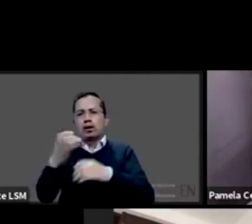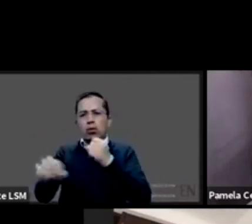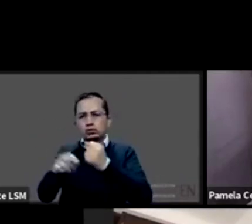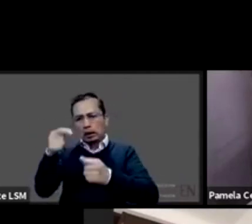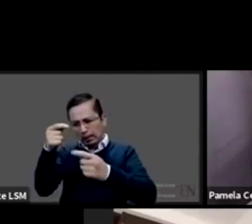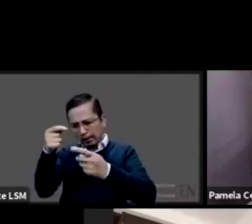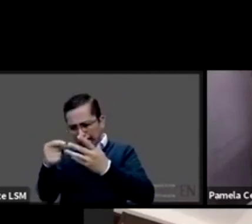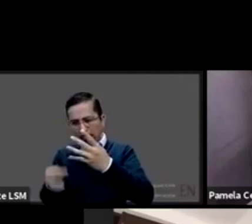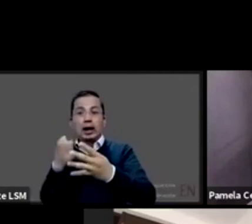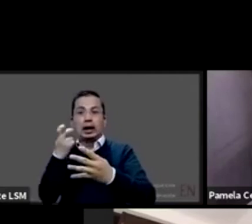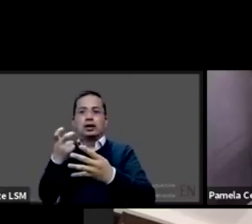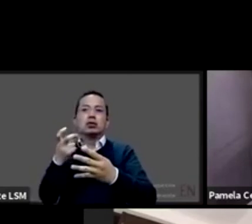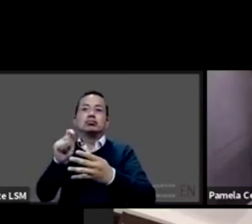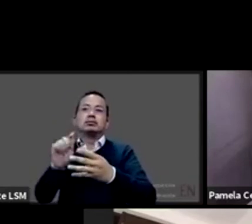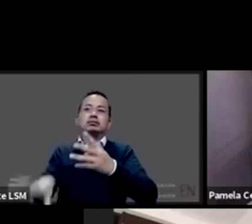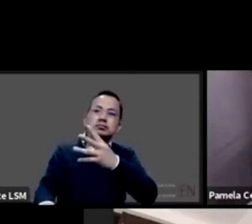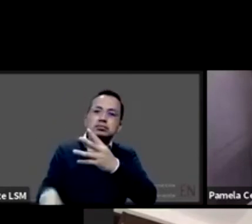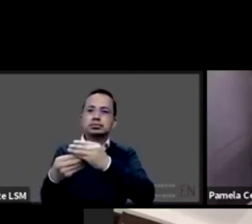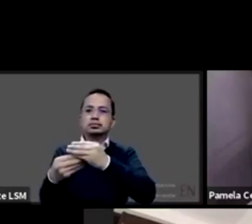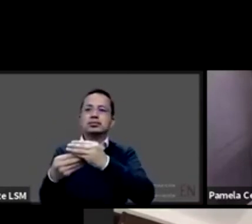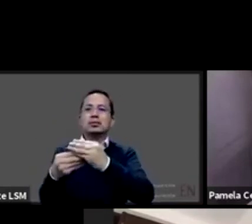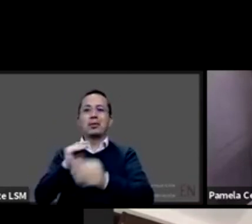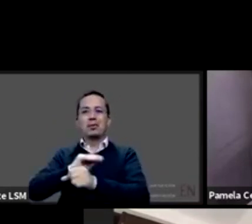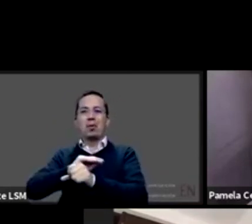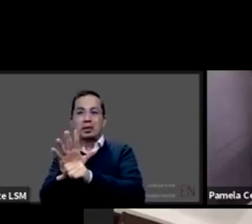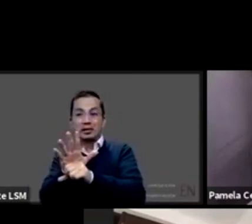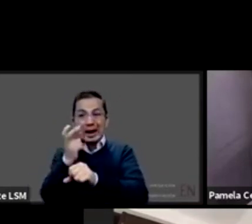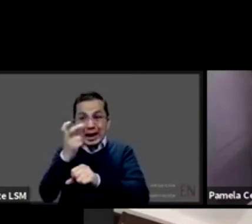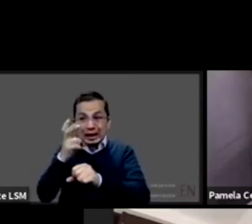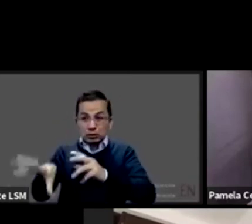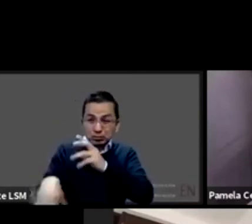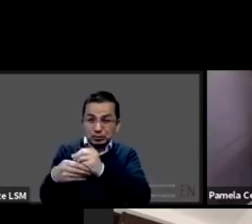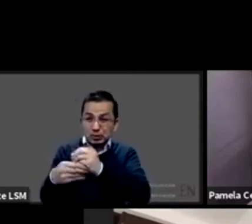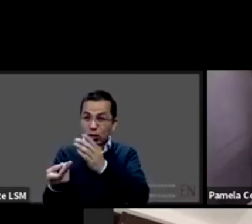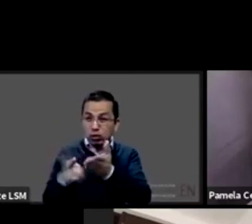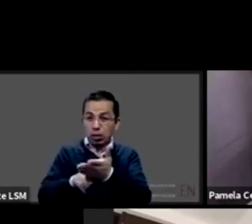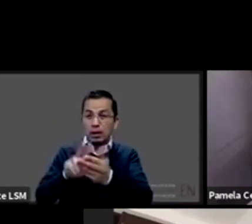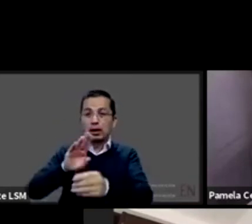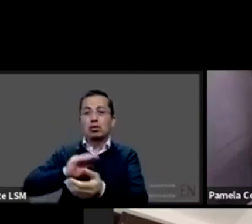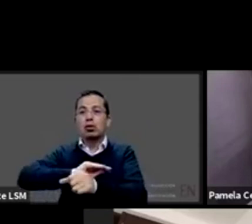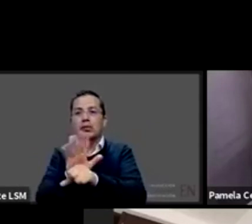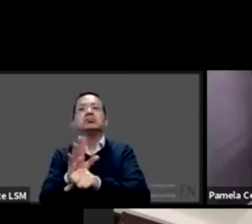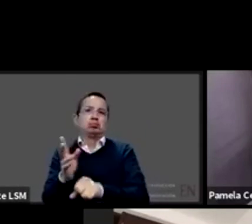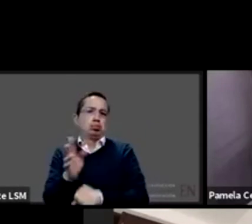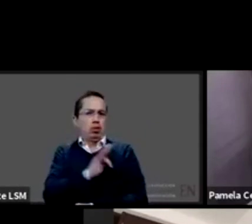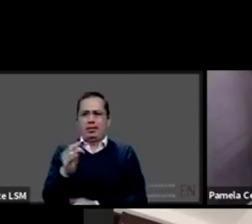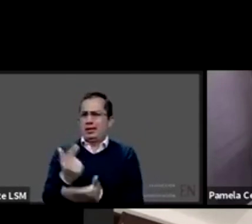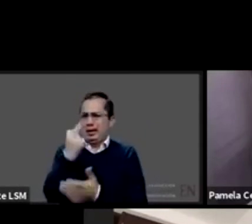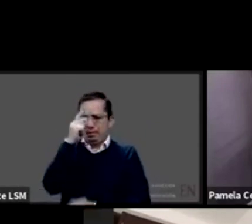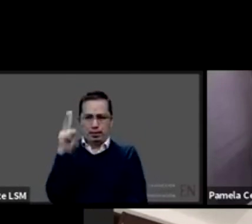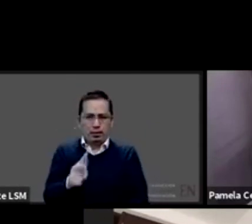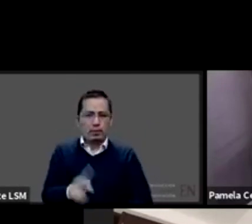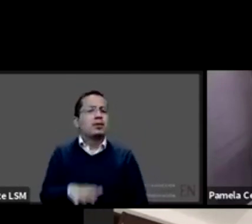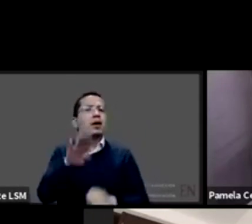en el caso de coronavirus algún caso grave. Un ejemplo muy claro son las personas usuarias de SIA de dos Redas